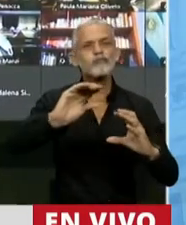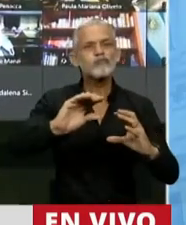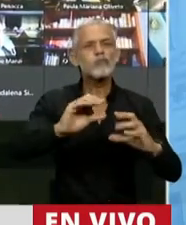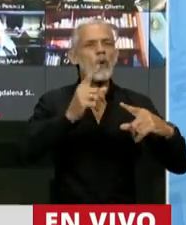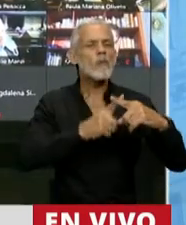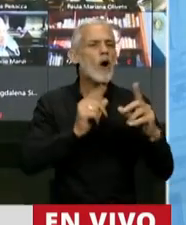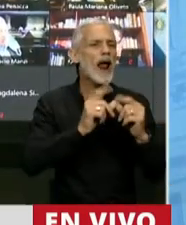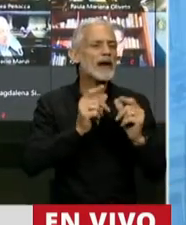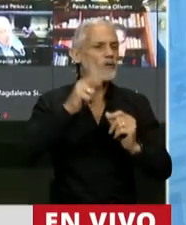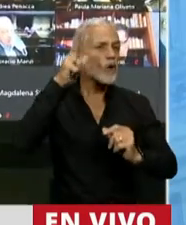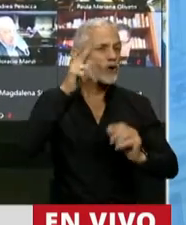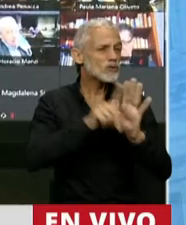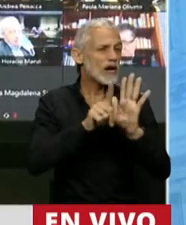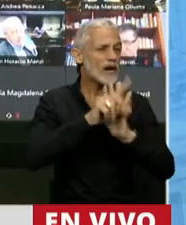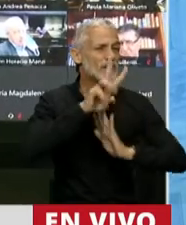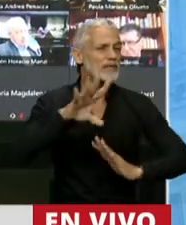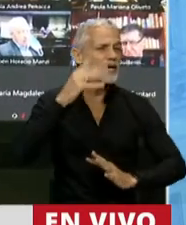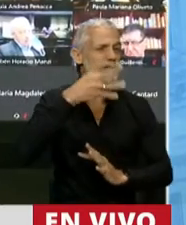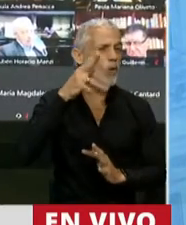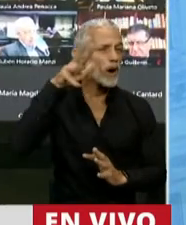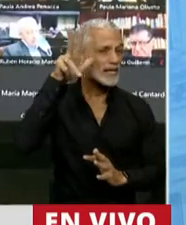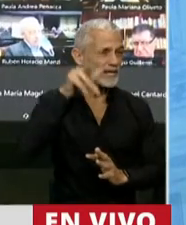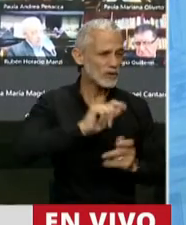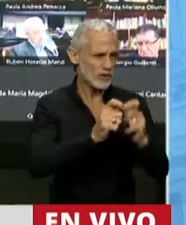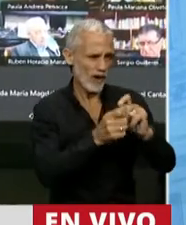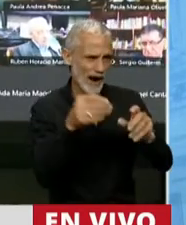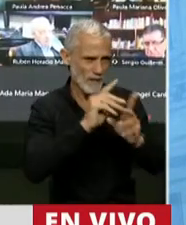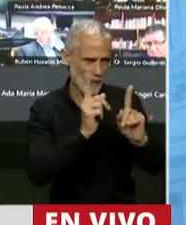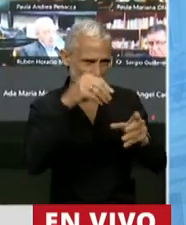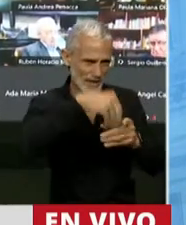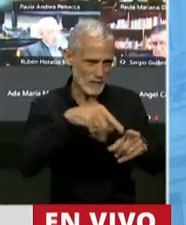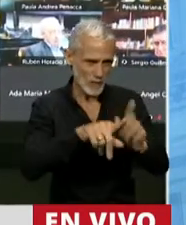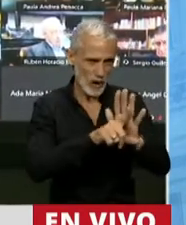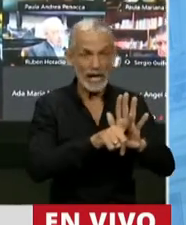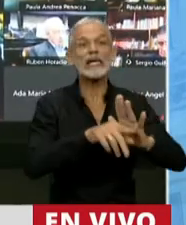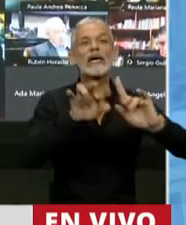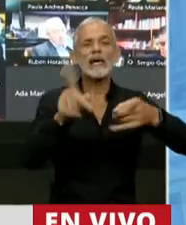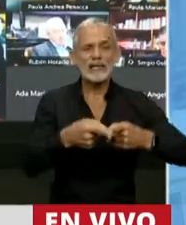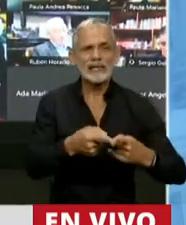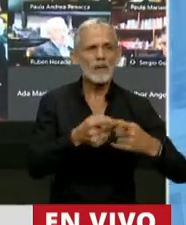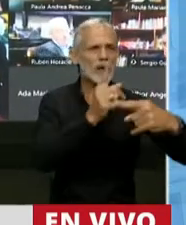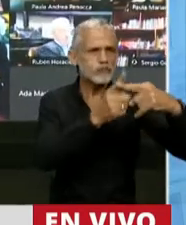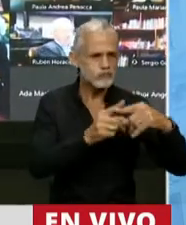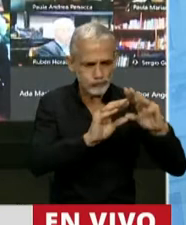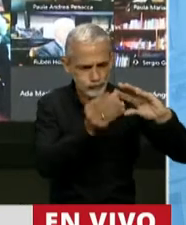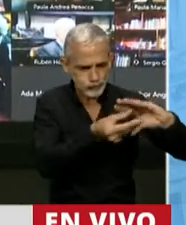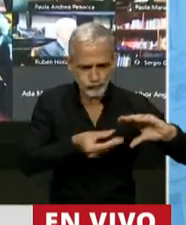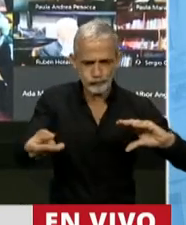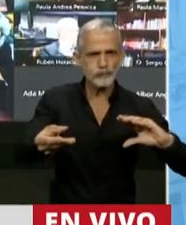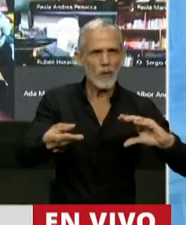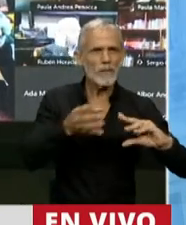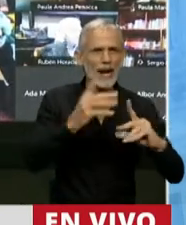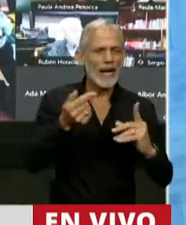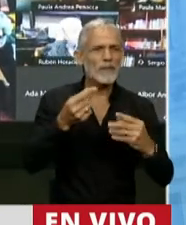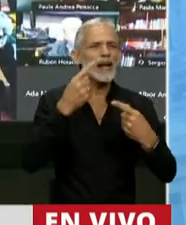aplicación del artículo 8 de la Ley de 348 y su modificación, así como las sumas destinadas a la